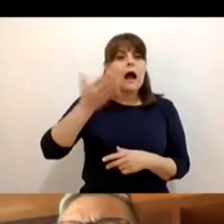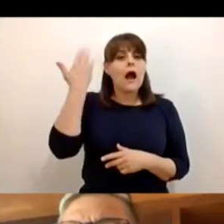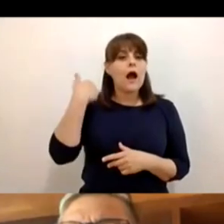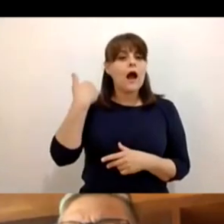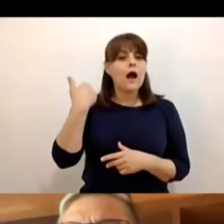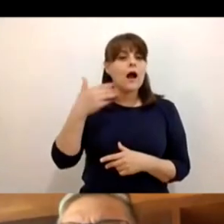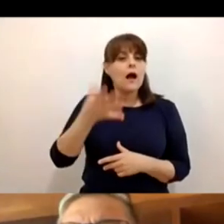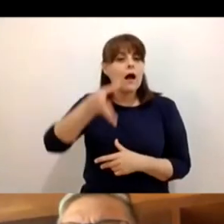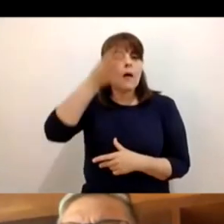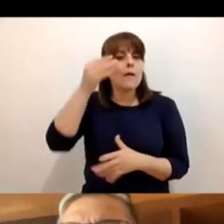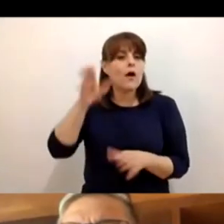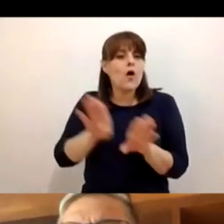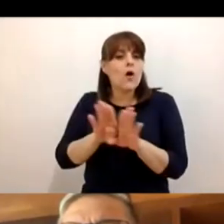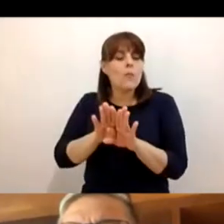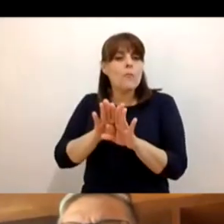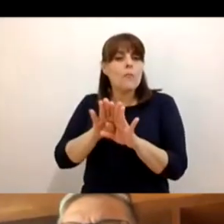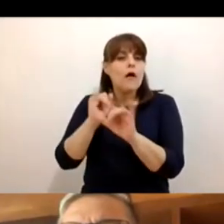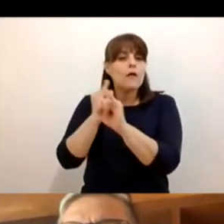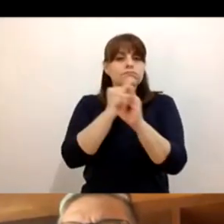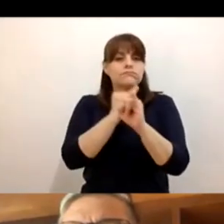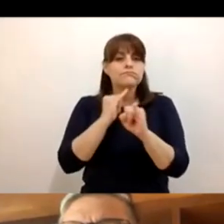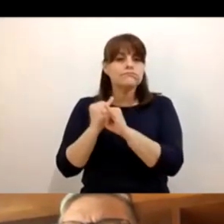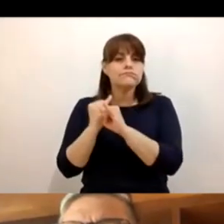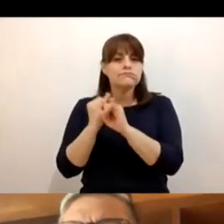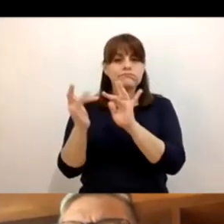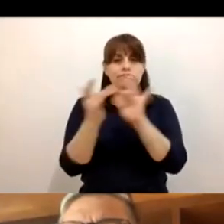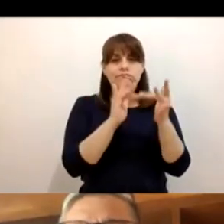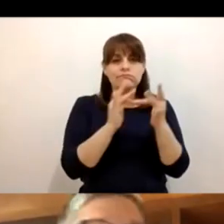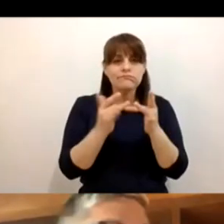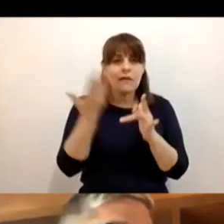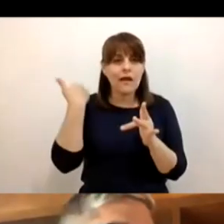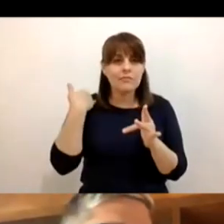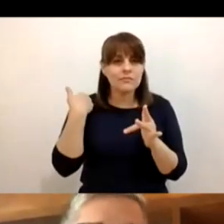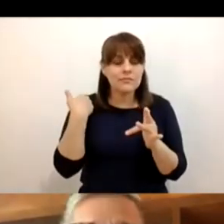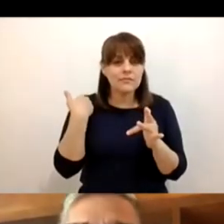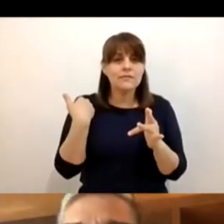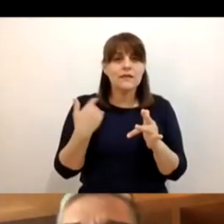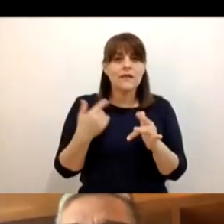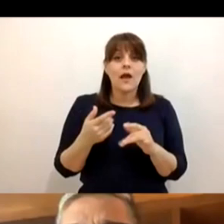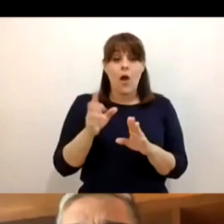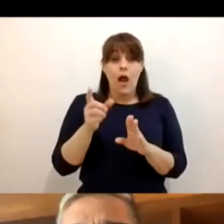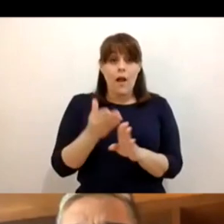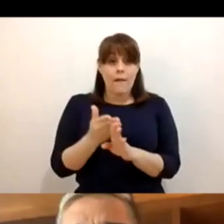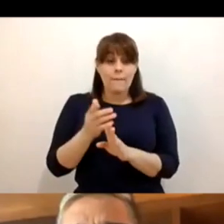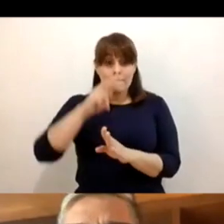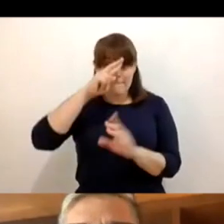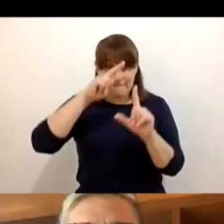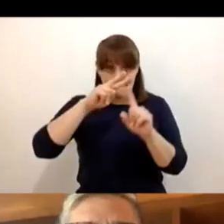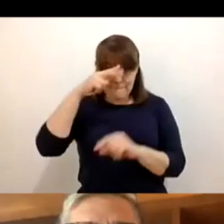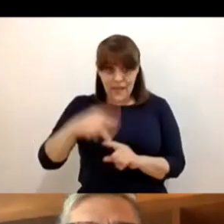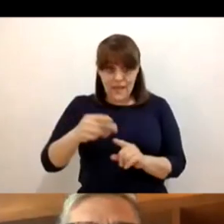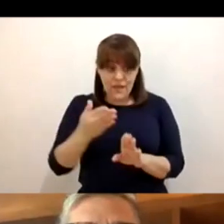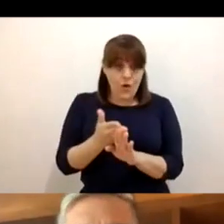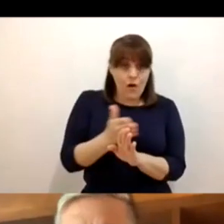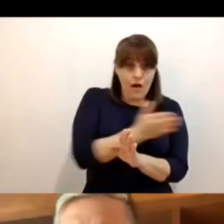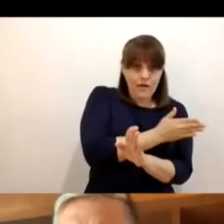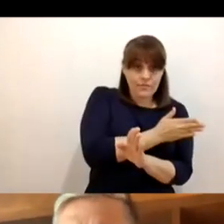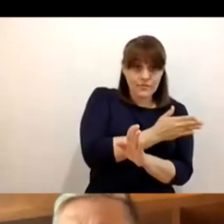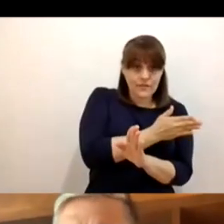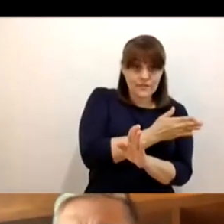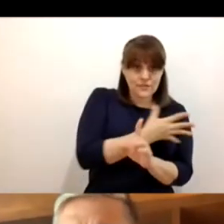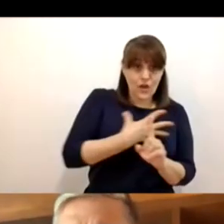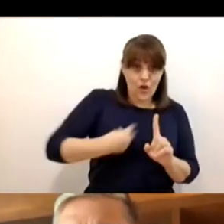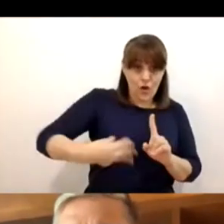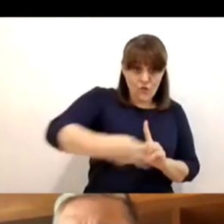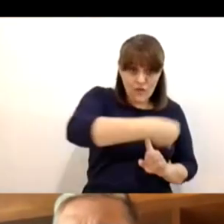digitales. México es uno antes de la pandemia y uno después de la pandemia en cuanto